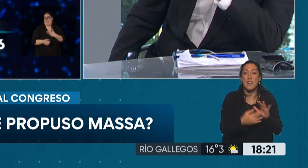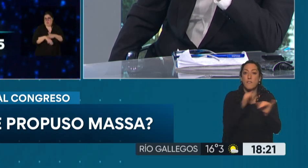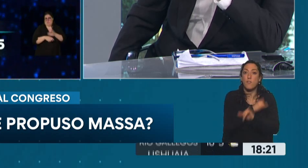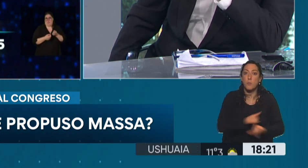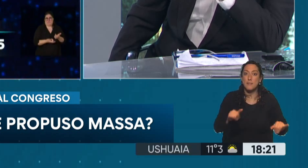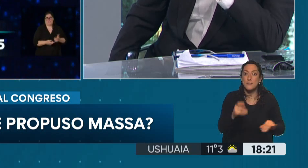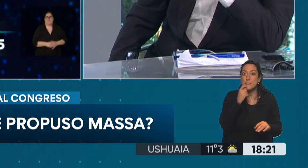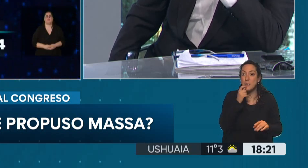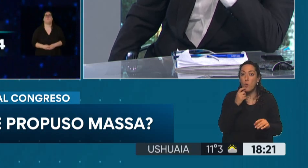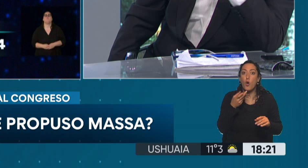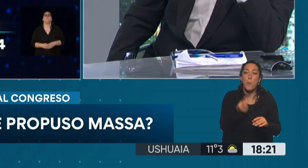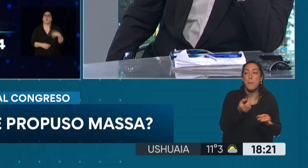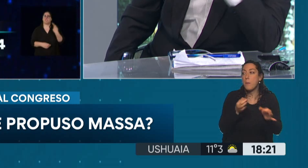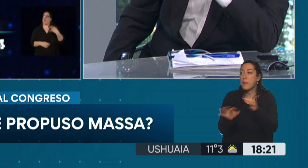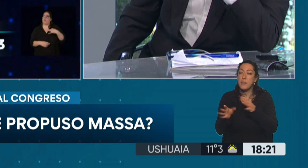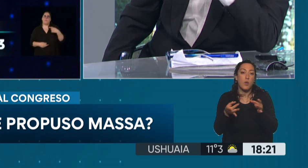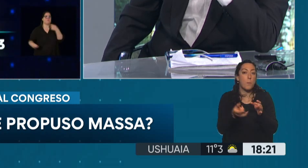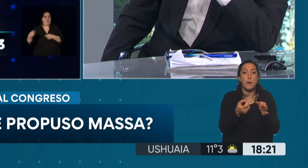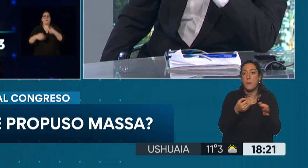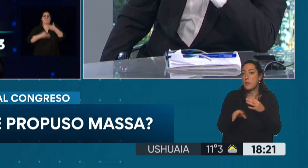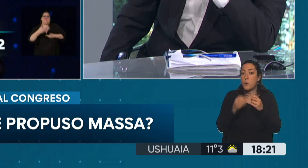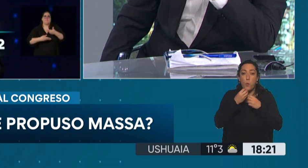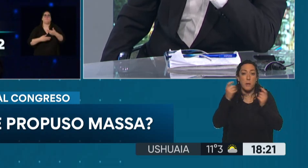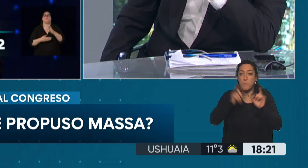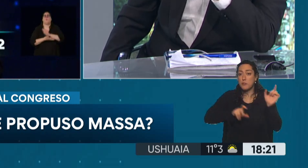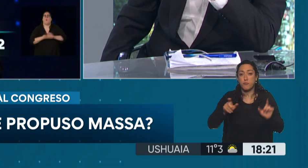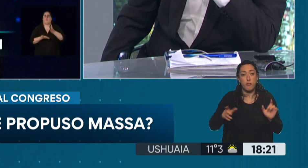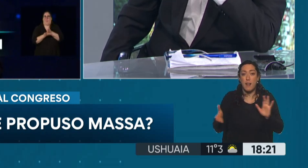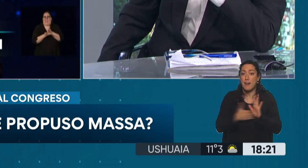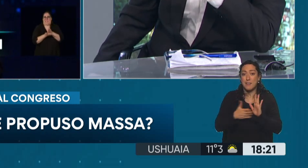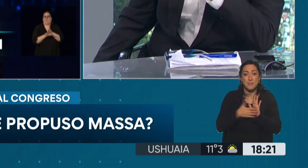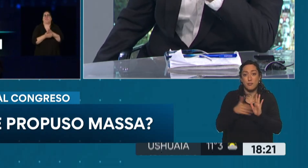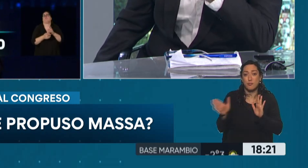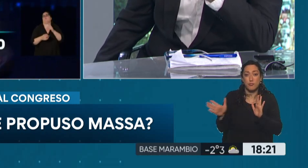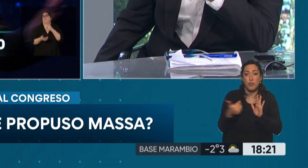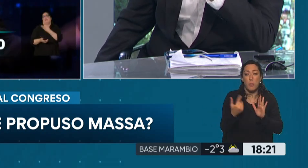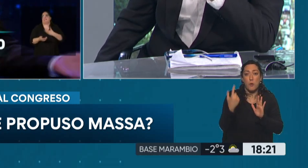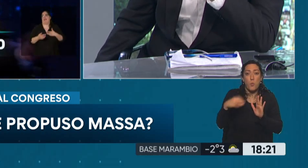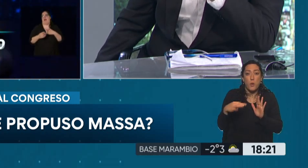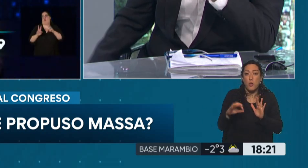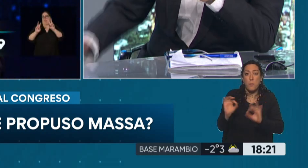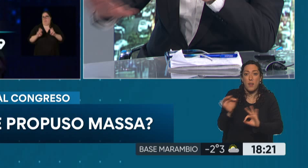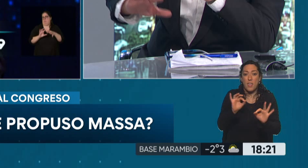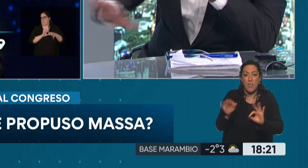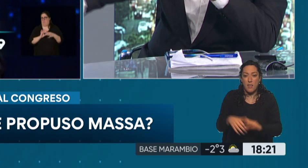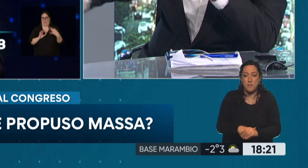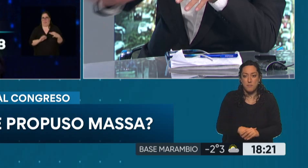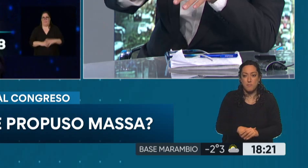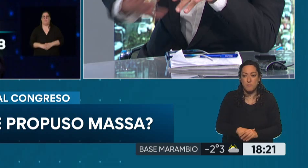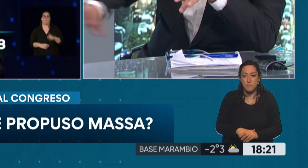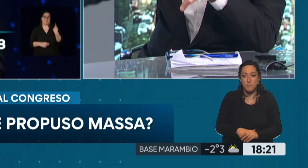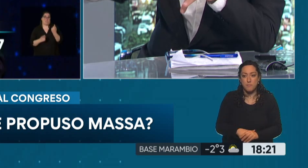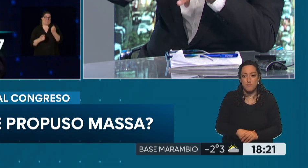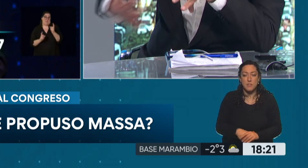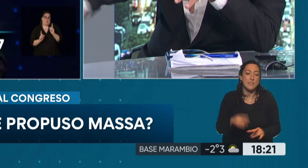operaciones que vos hagas, todas las operaciones que haga cualquiera... Va todo registrado. Va a quedar todo registrado porque va a ser la moneda única. Obviamente siempre